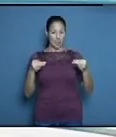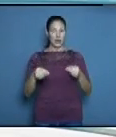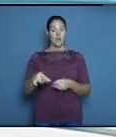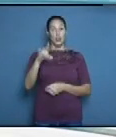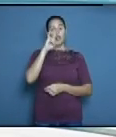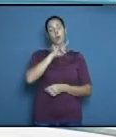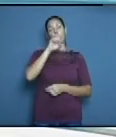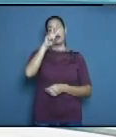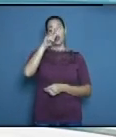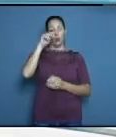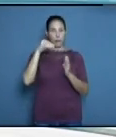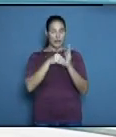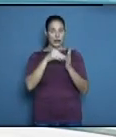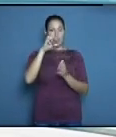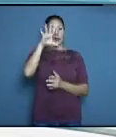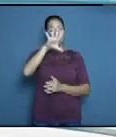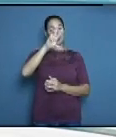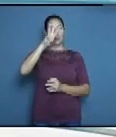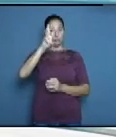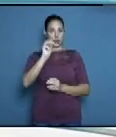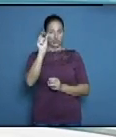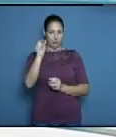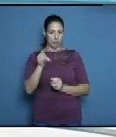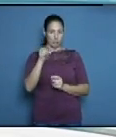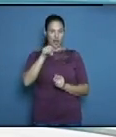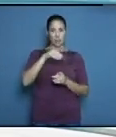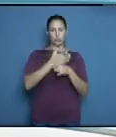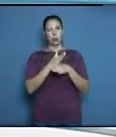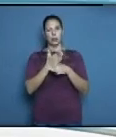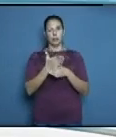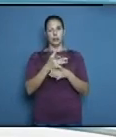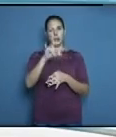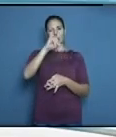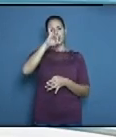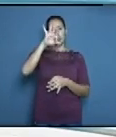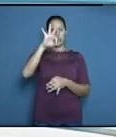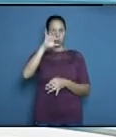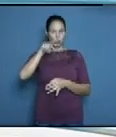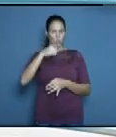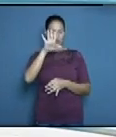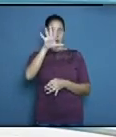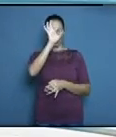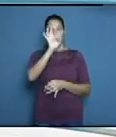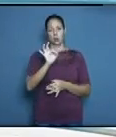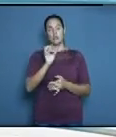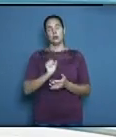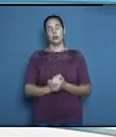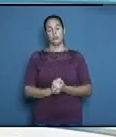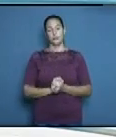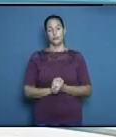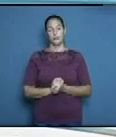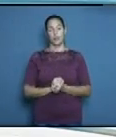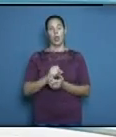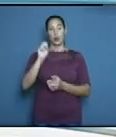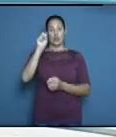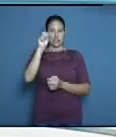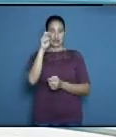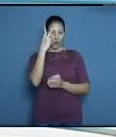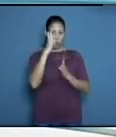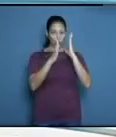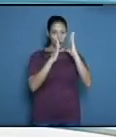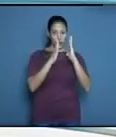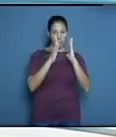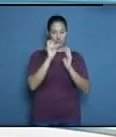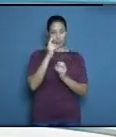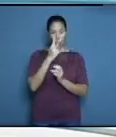.530 personas que representa todo eso el 98.5% Ahora, con segunda dosis porque acuérdense que la